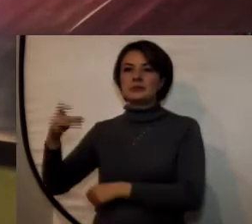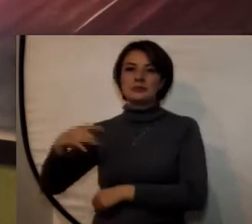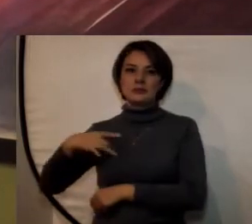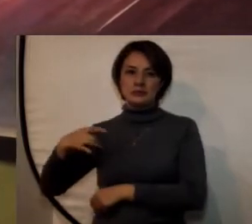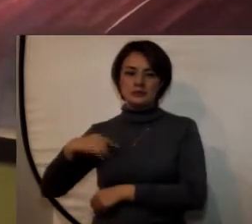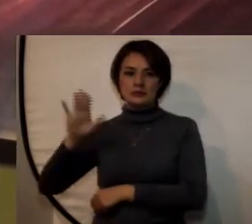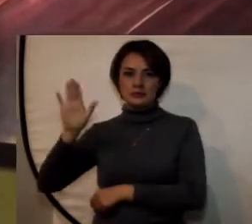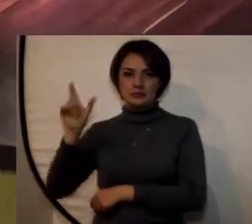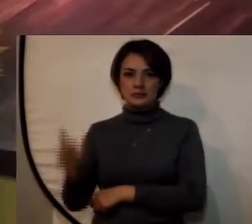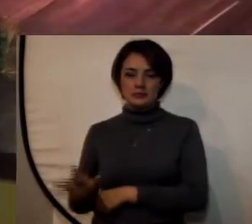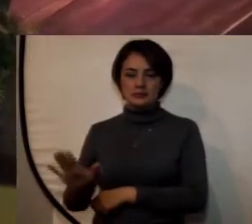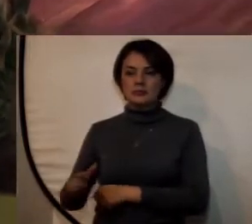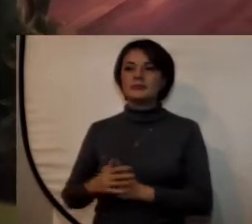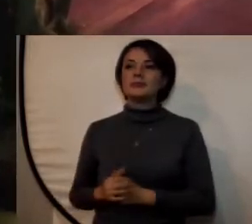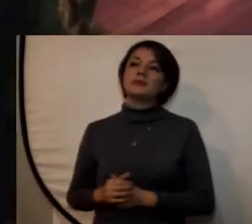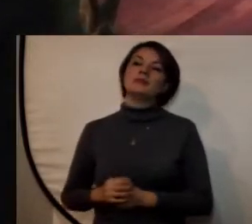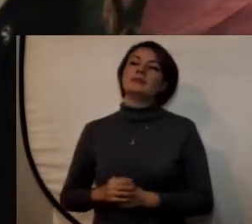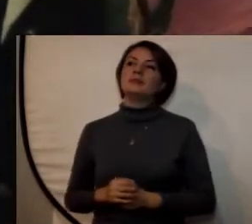de Chile